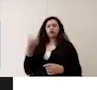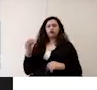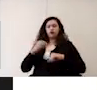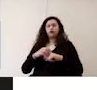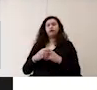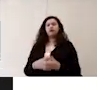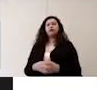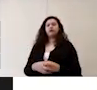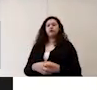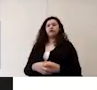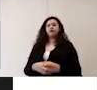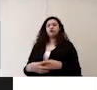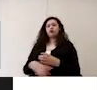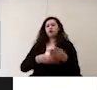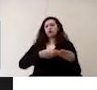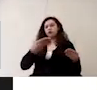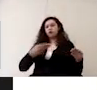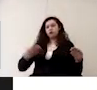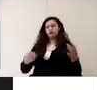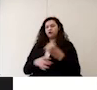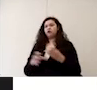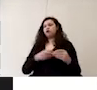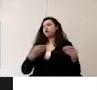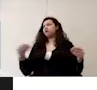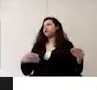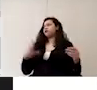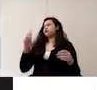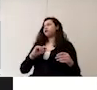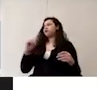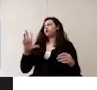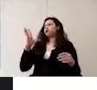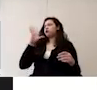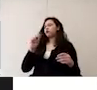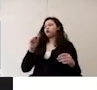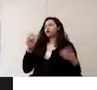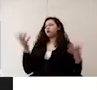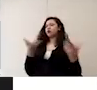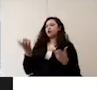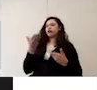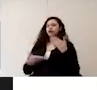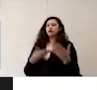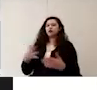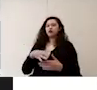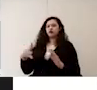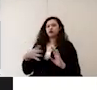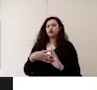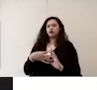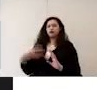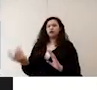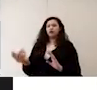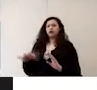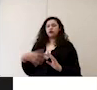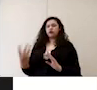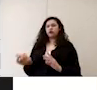no se repartan volantes ni cualquier artículo promocional que no se realice servicio de coffee break snack o algún